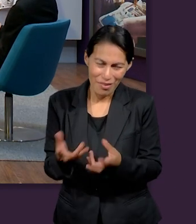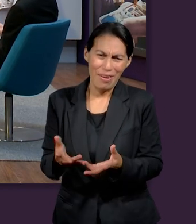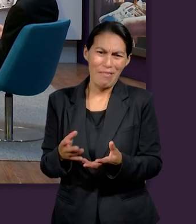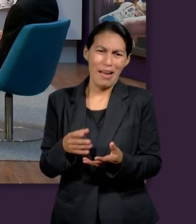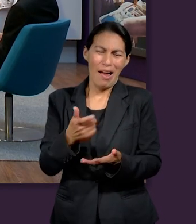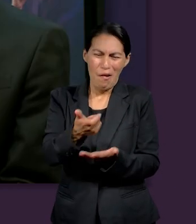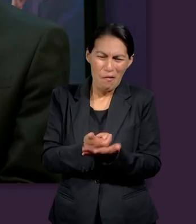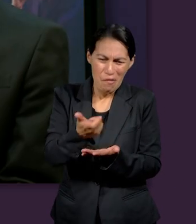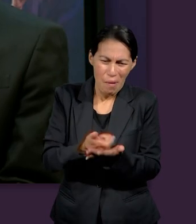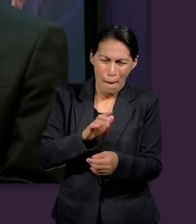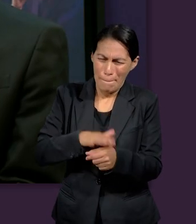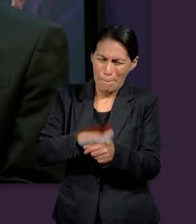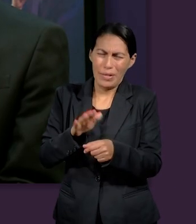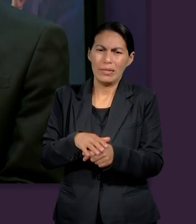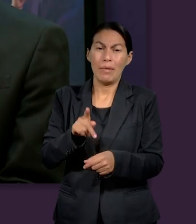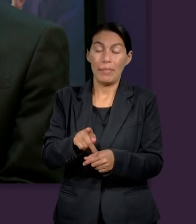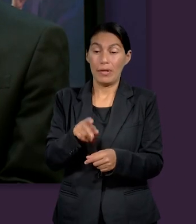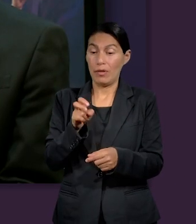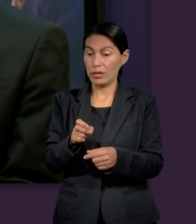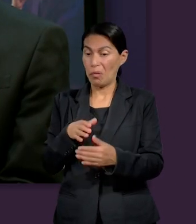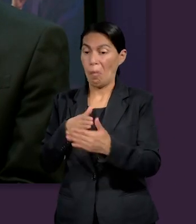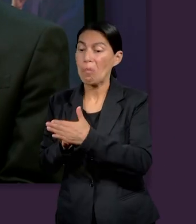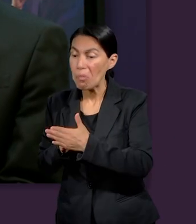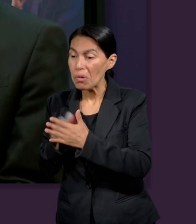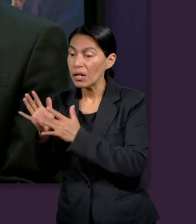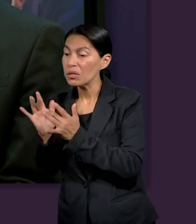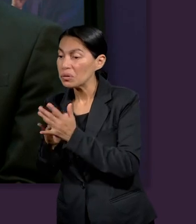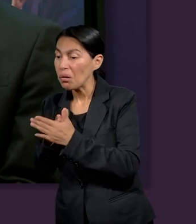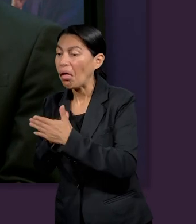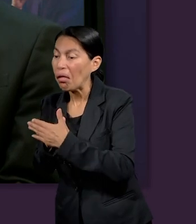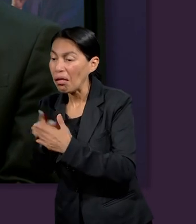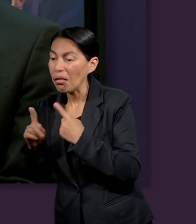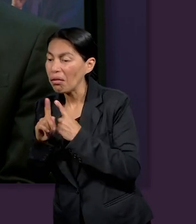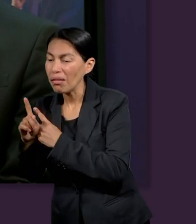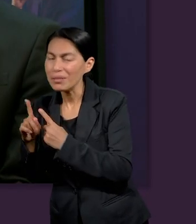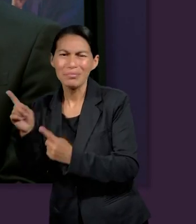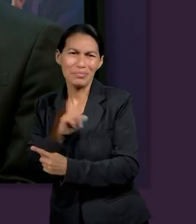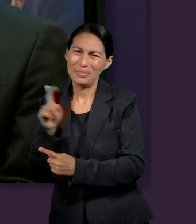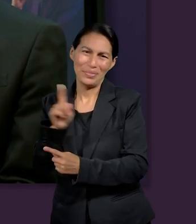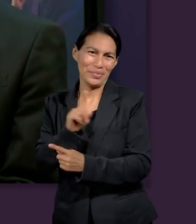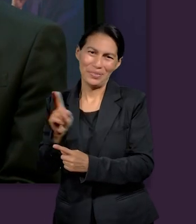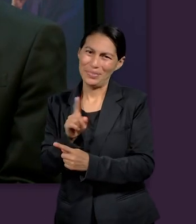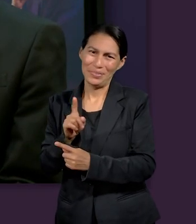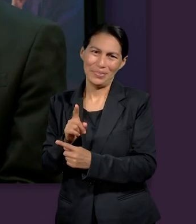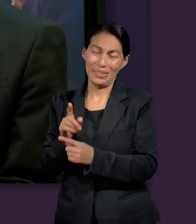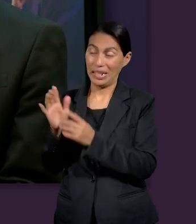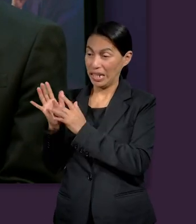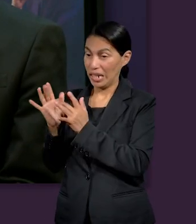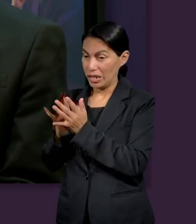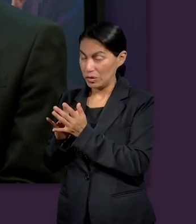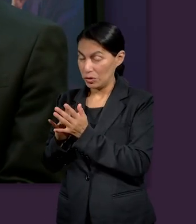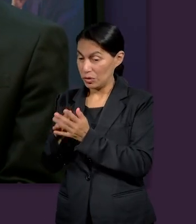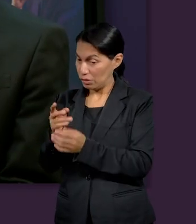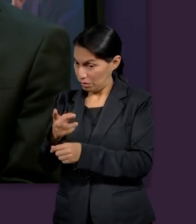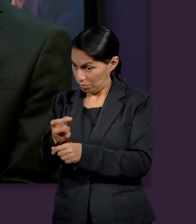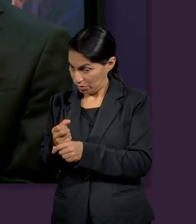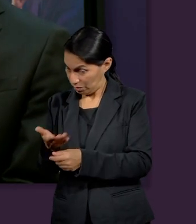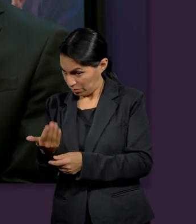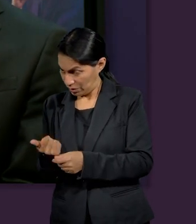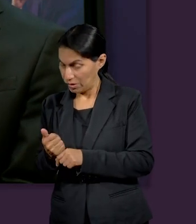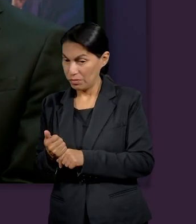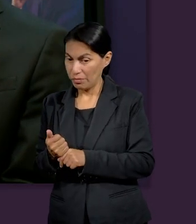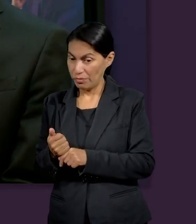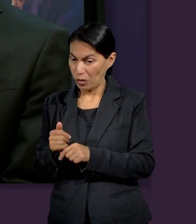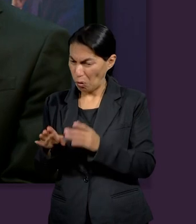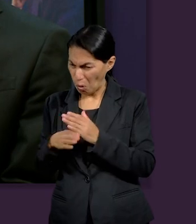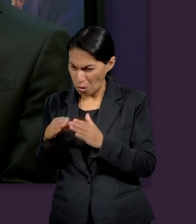que la historia nos dice pero no era algo que lo pudiera detener para seguir a Cristo y algo que yo puedo notar es que Jesús no le